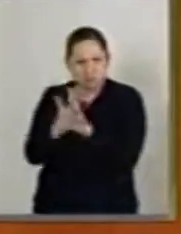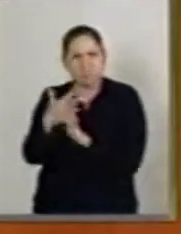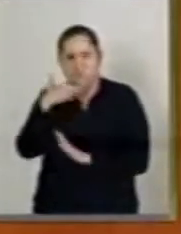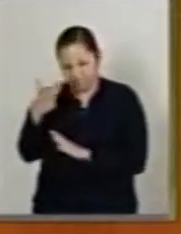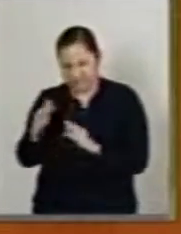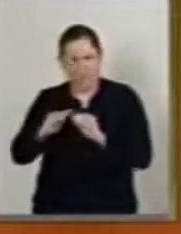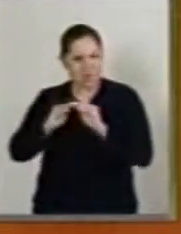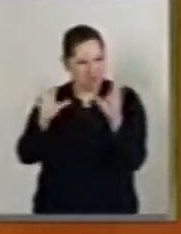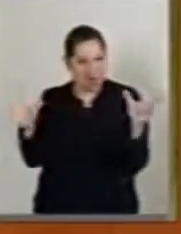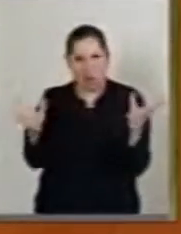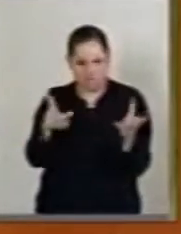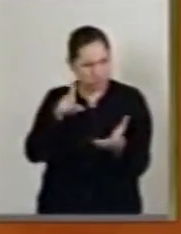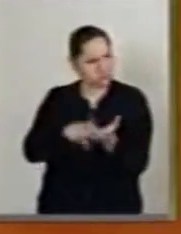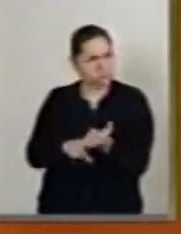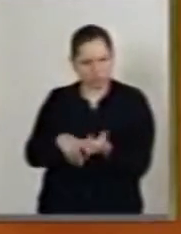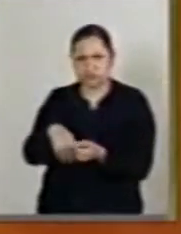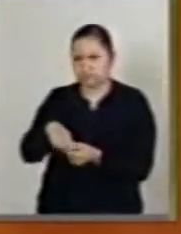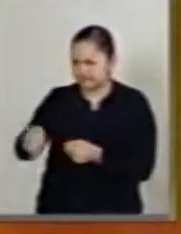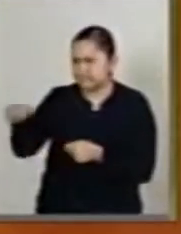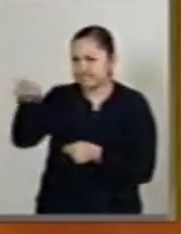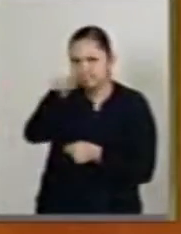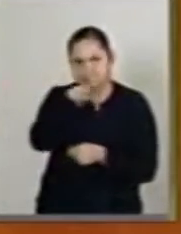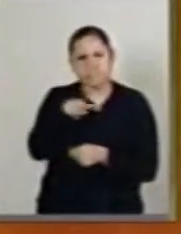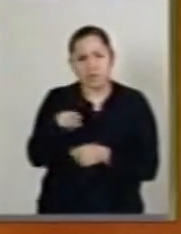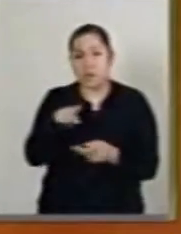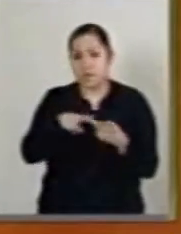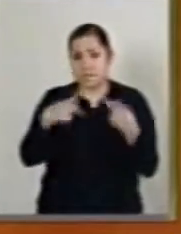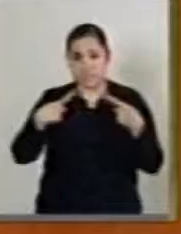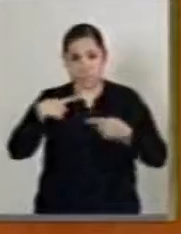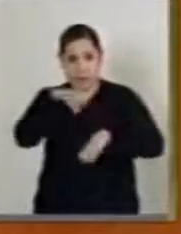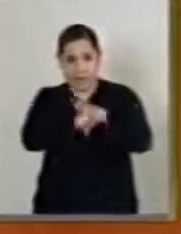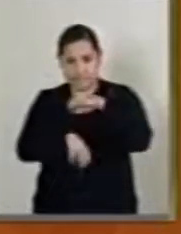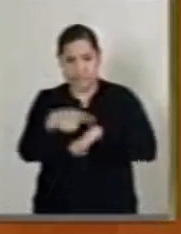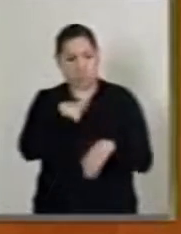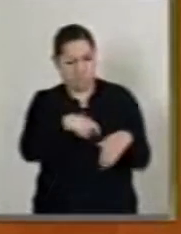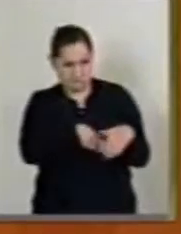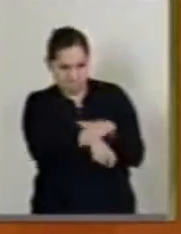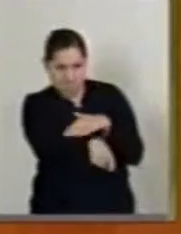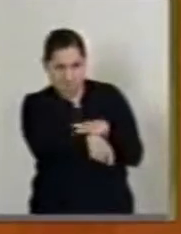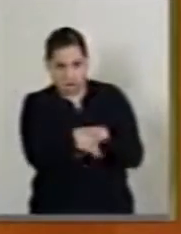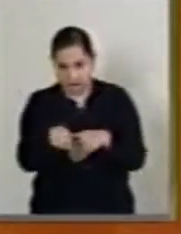Hay corrupción entre los empresarios que ofrecen sobornos, claro que la hay.